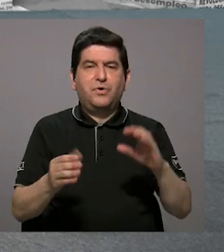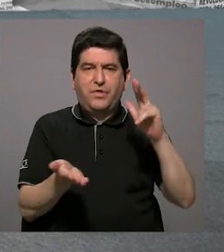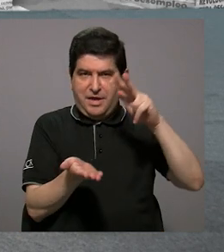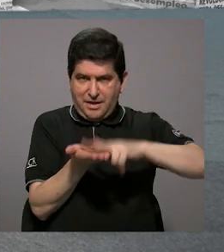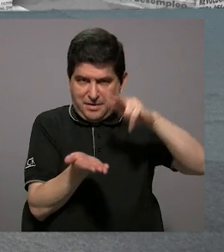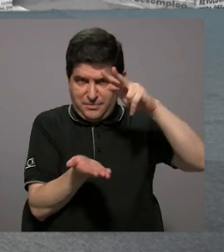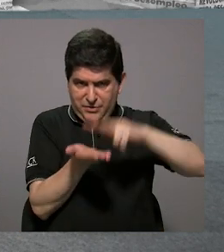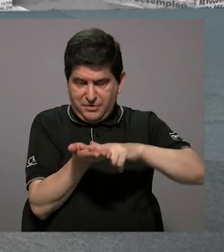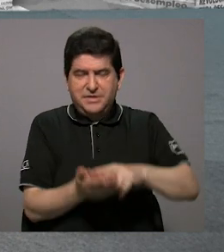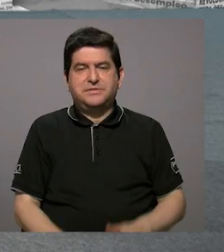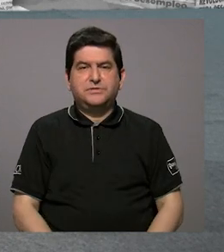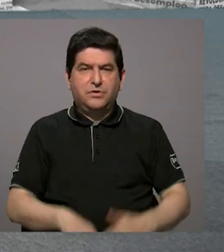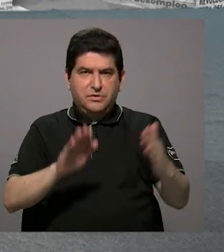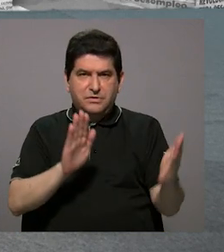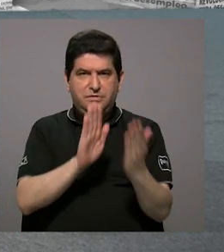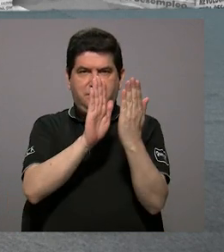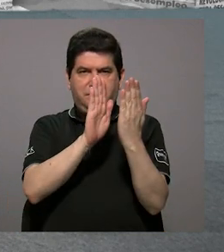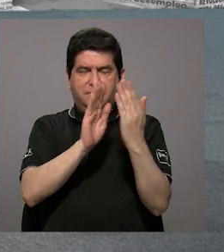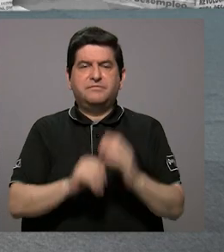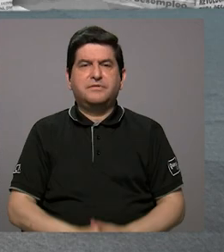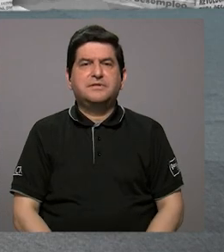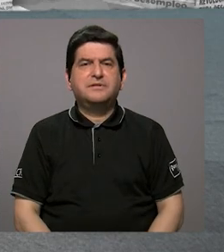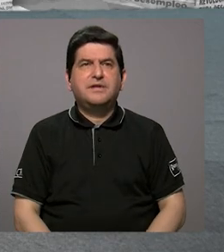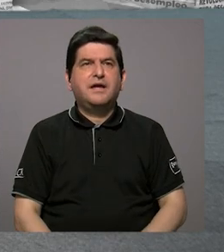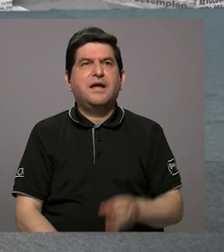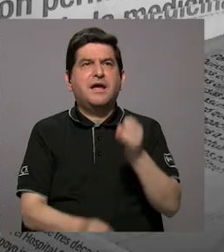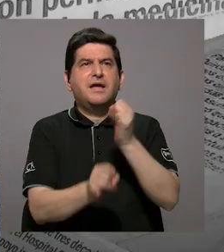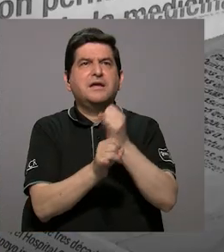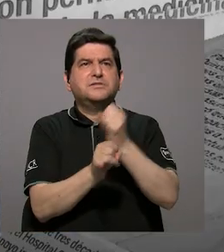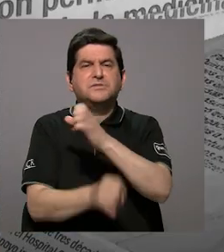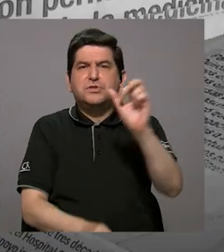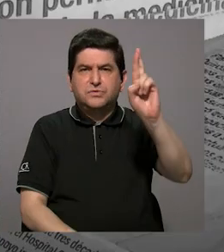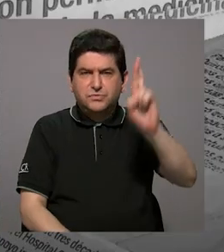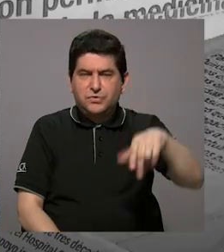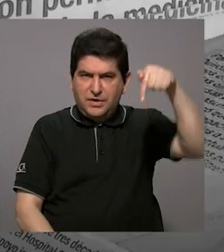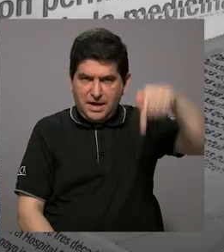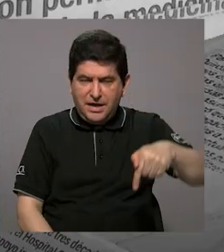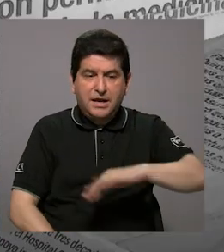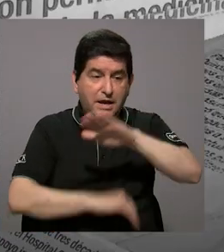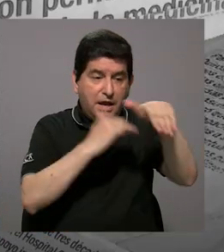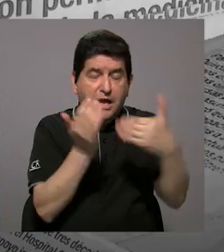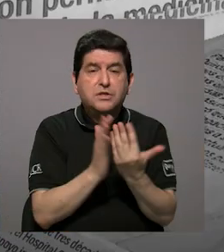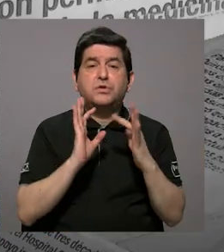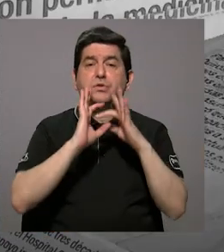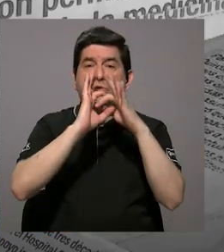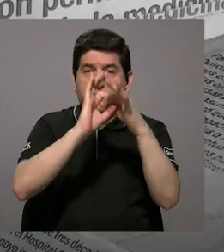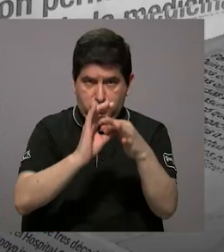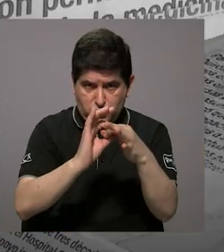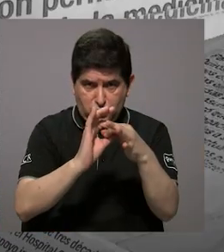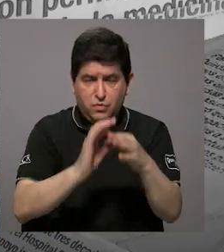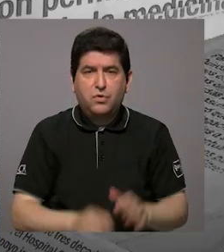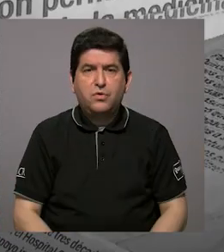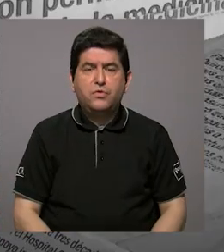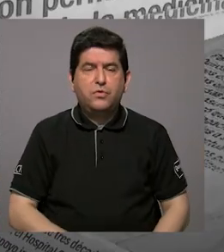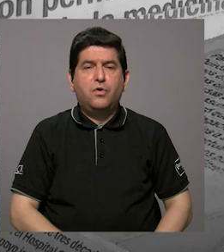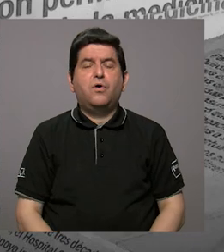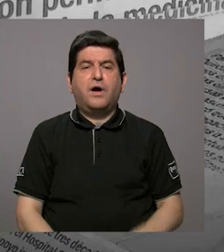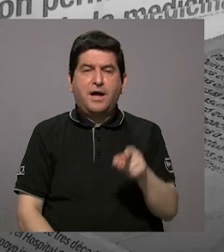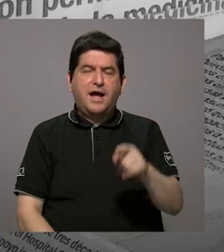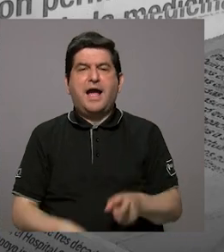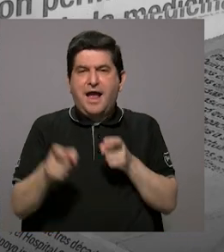estamos acreditados ante el ente acá en Costa Rica, que ve toda la parte de